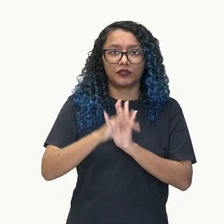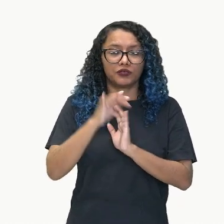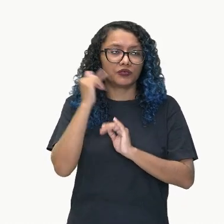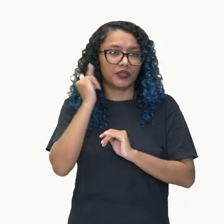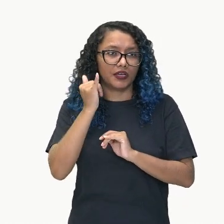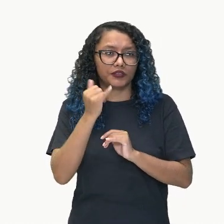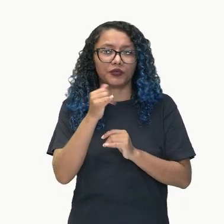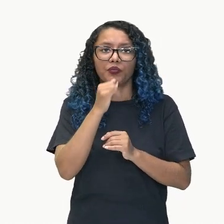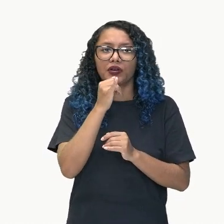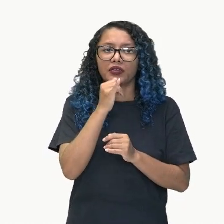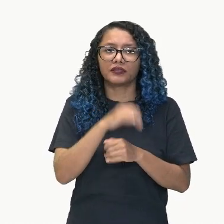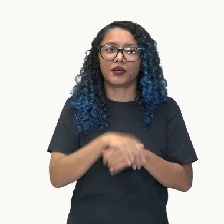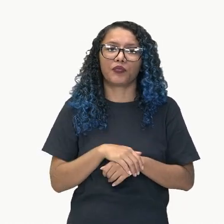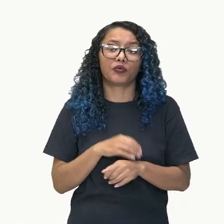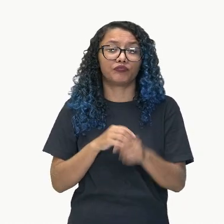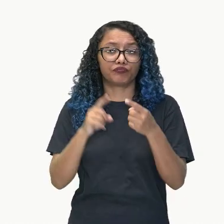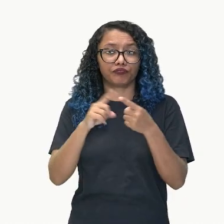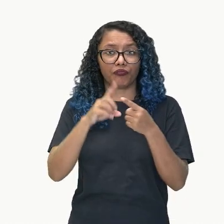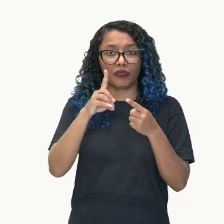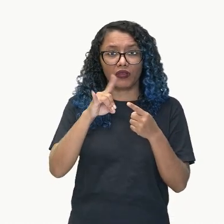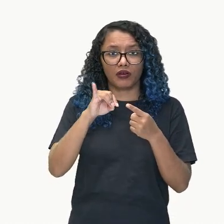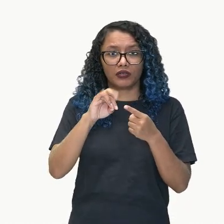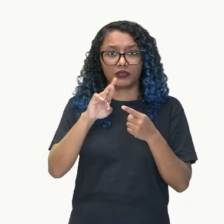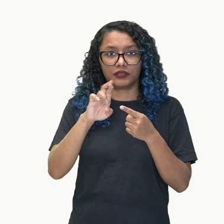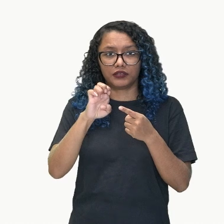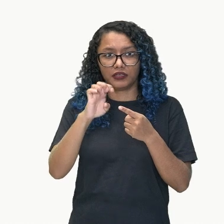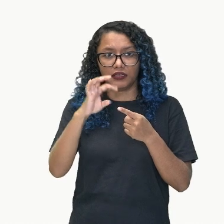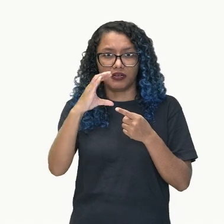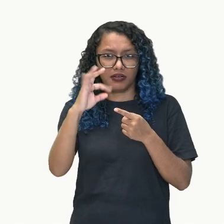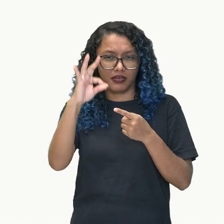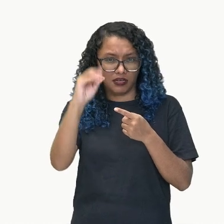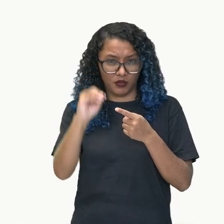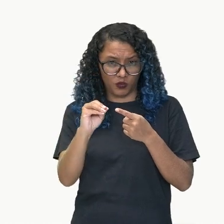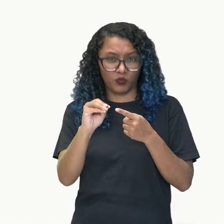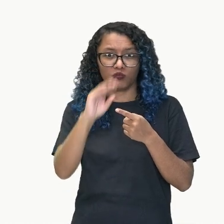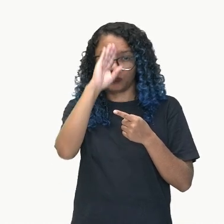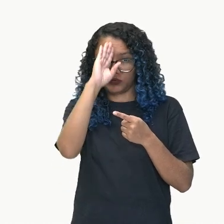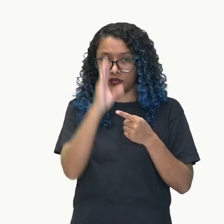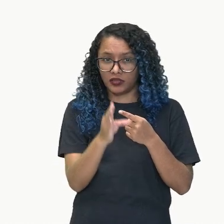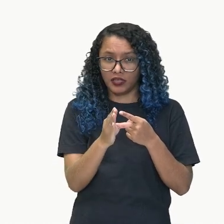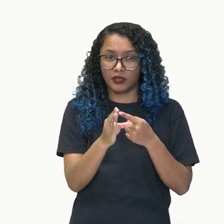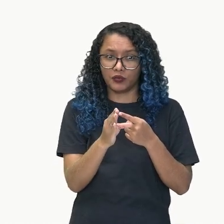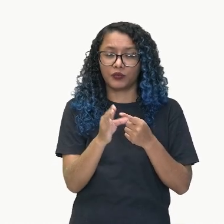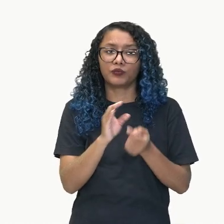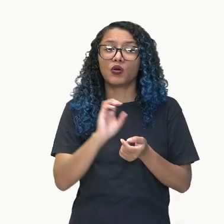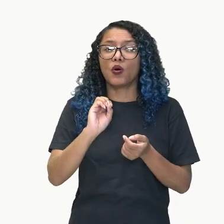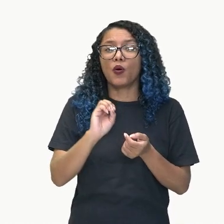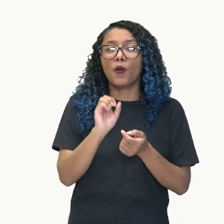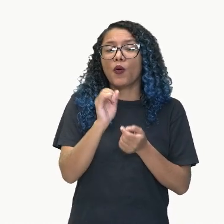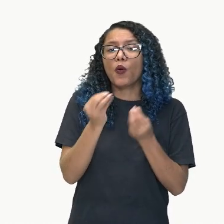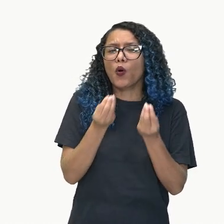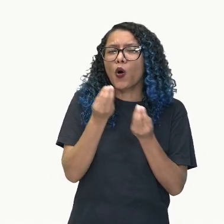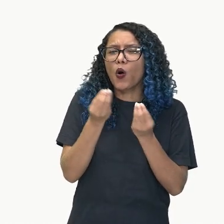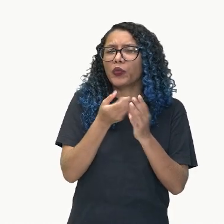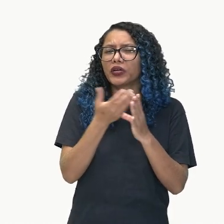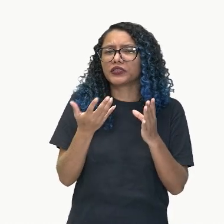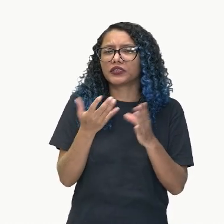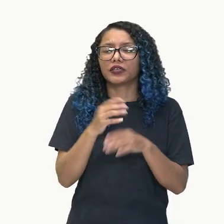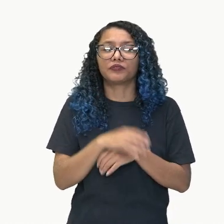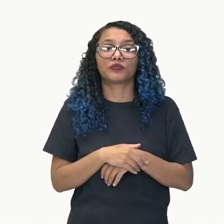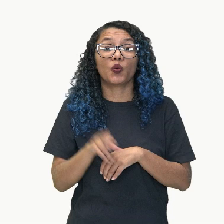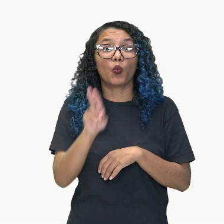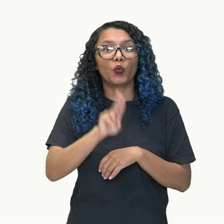reproduce de manera literal y entre comillas. Comillas son